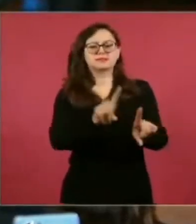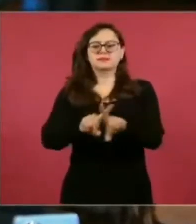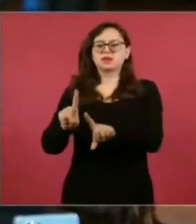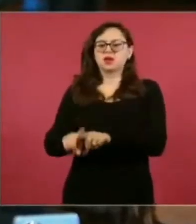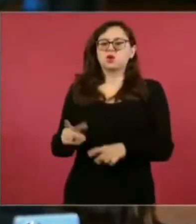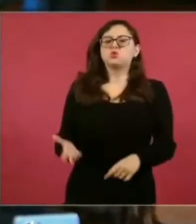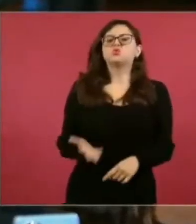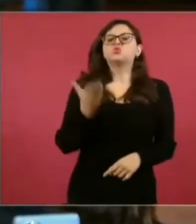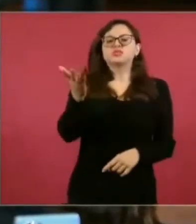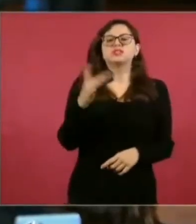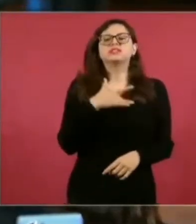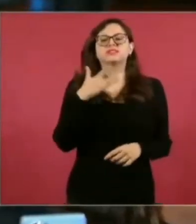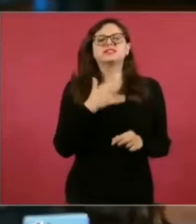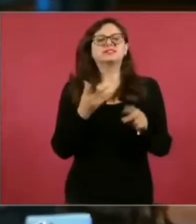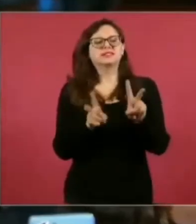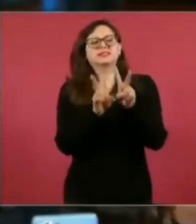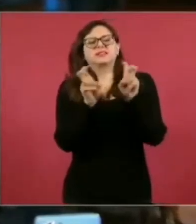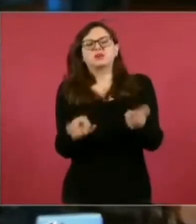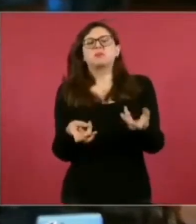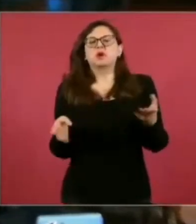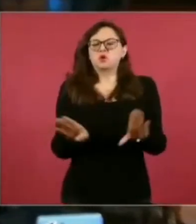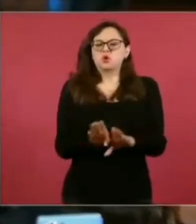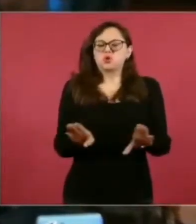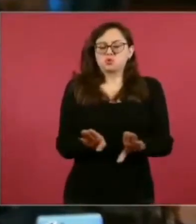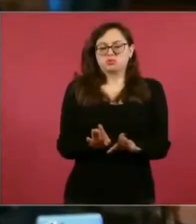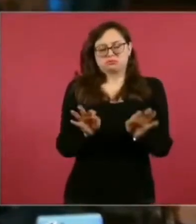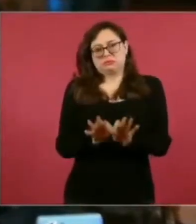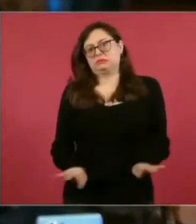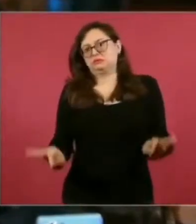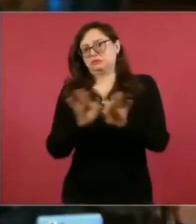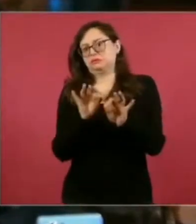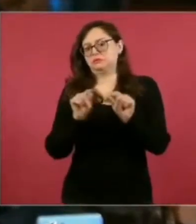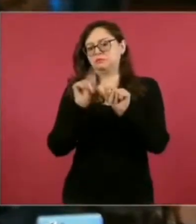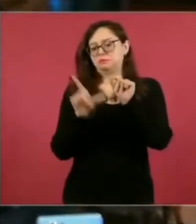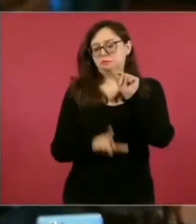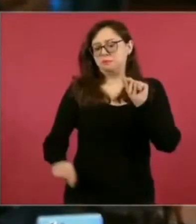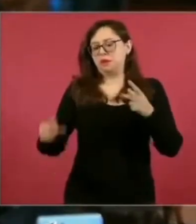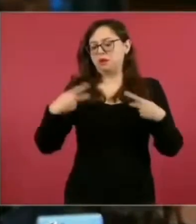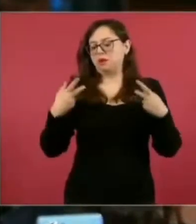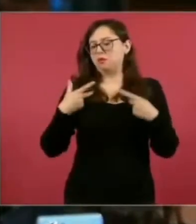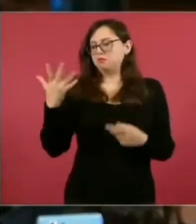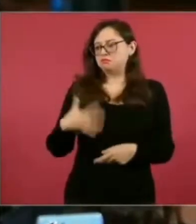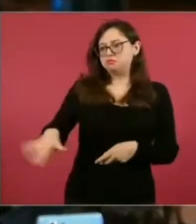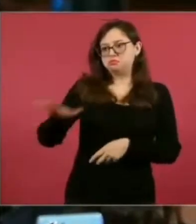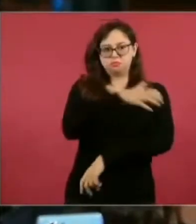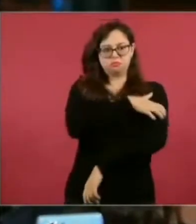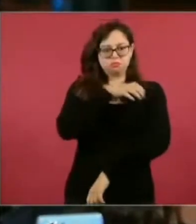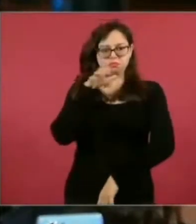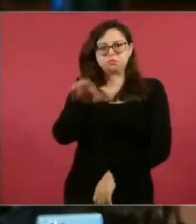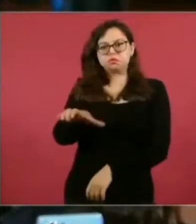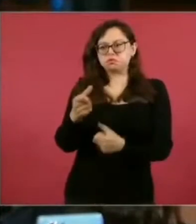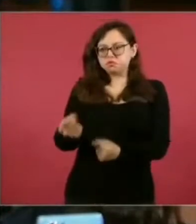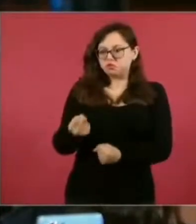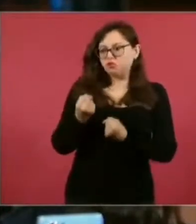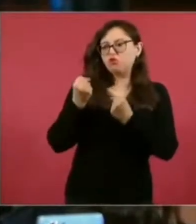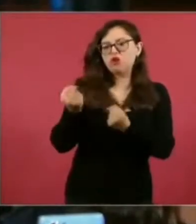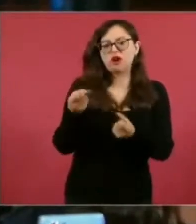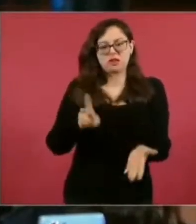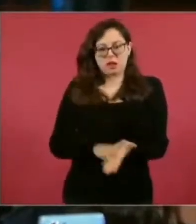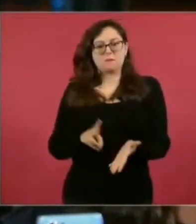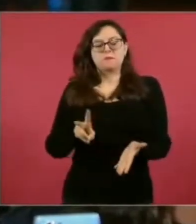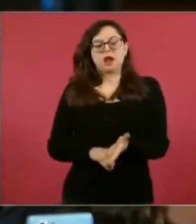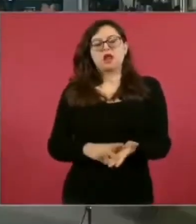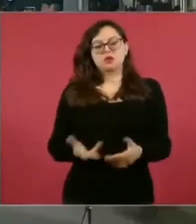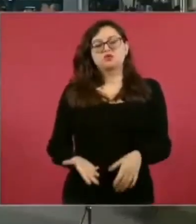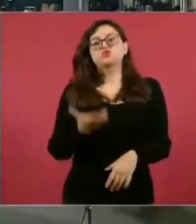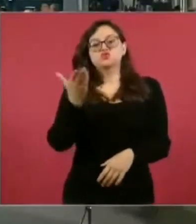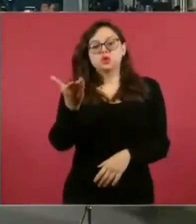seguir empoderando al pueblo de México, a los mexicanos y que sepan que son valiosos. Y bueno, pues sí me